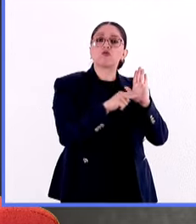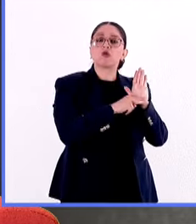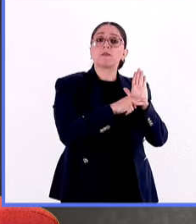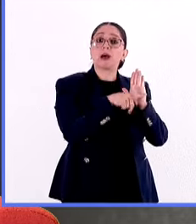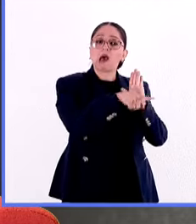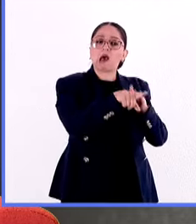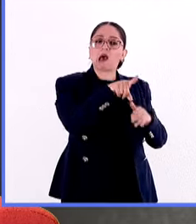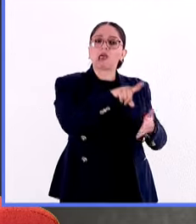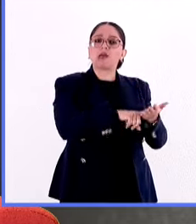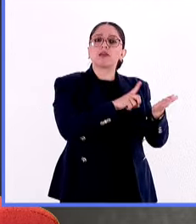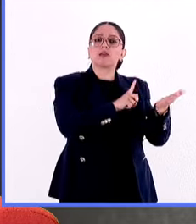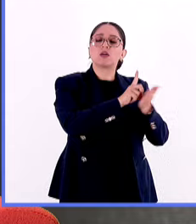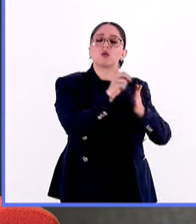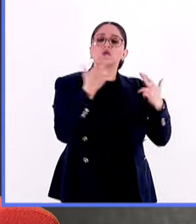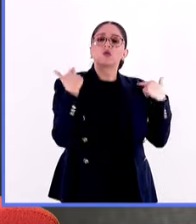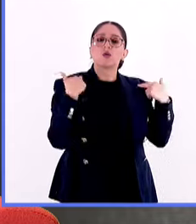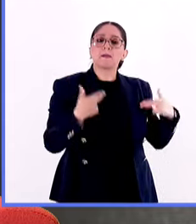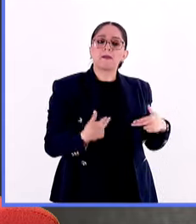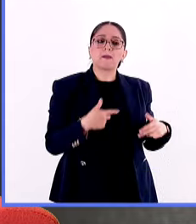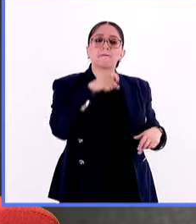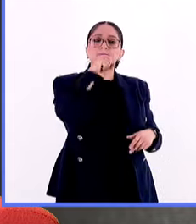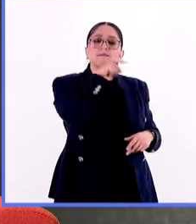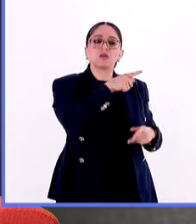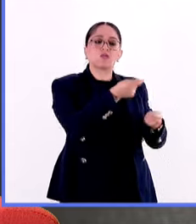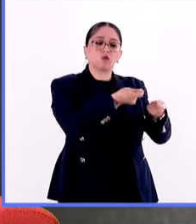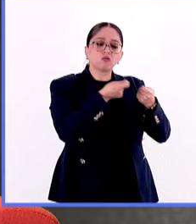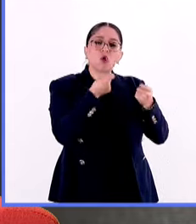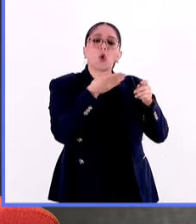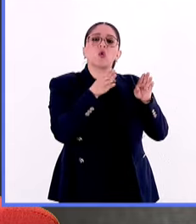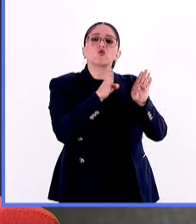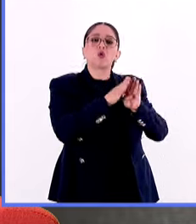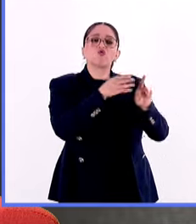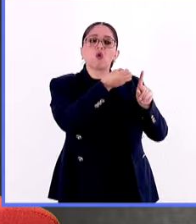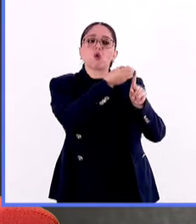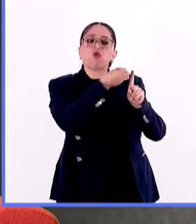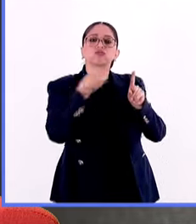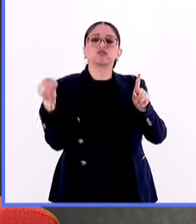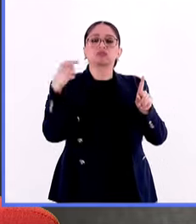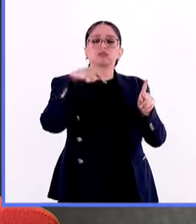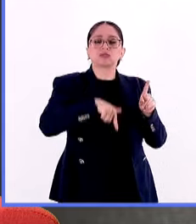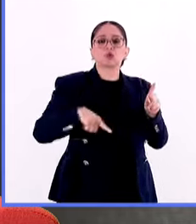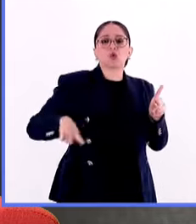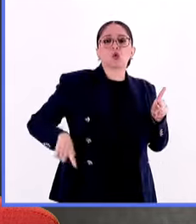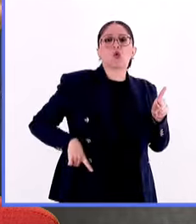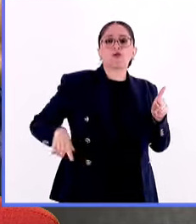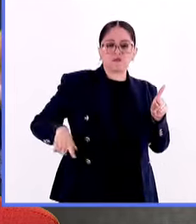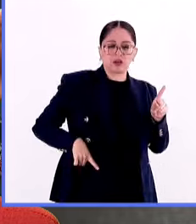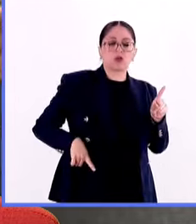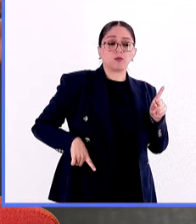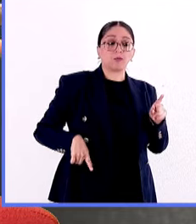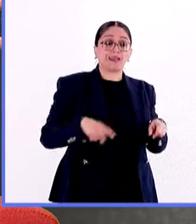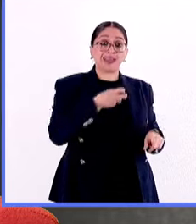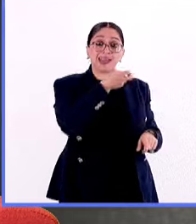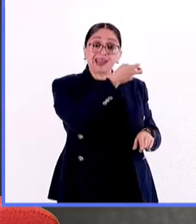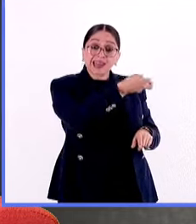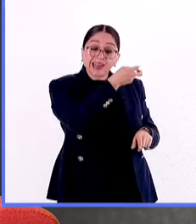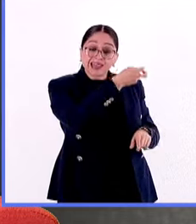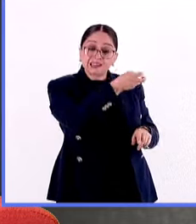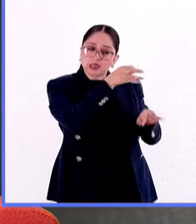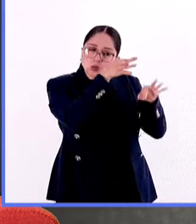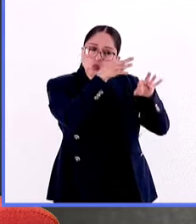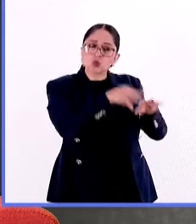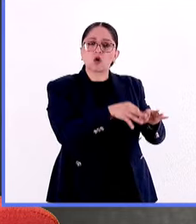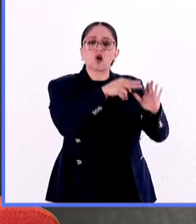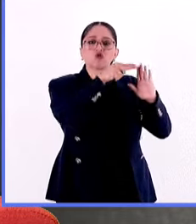y la organización del gobierno. Esa la importancia, es como un gran paraguas, es el marco normativo general